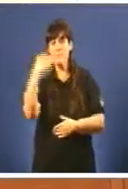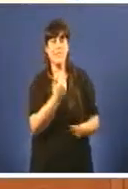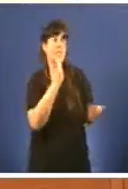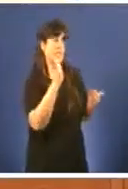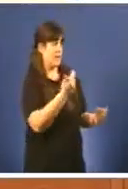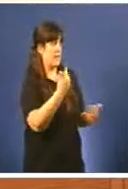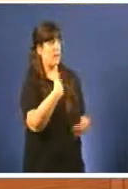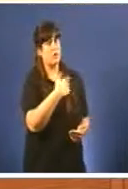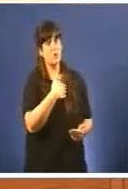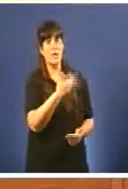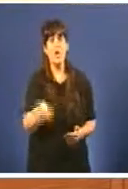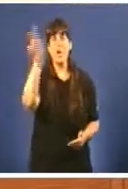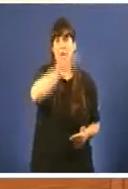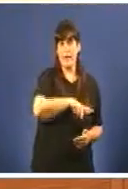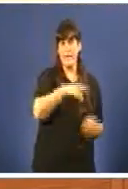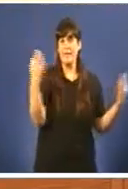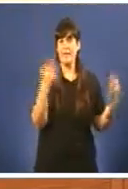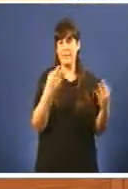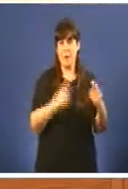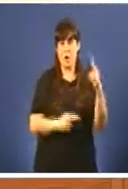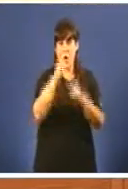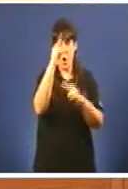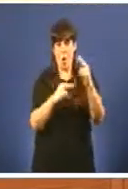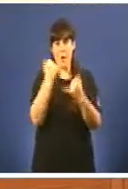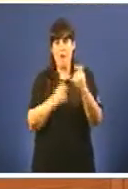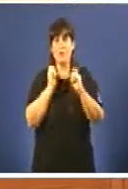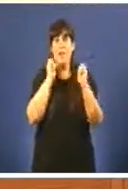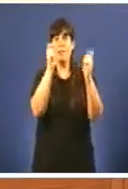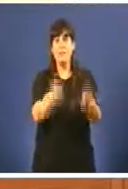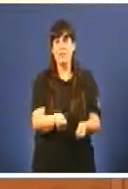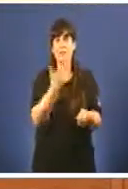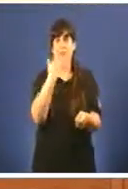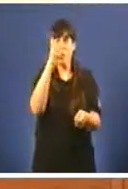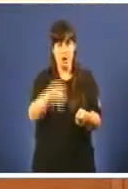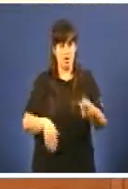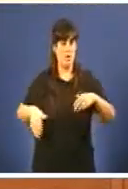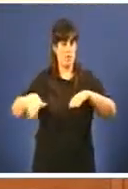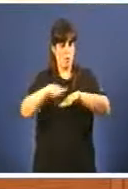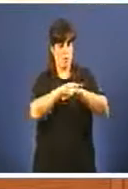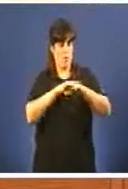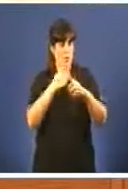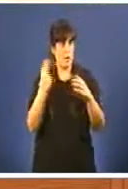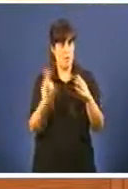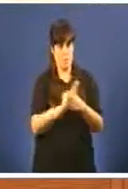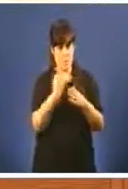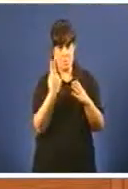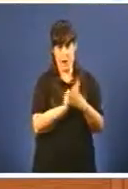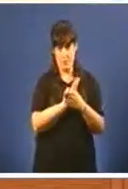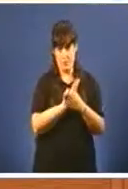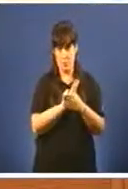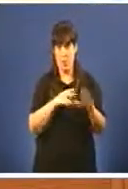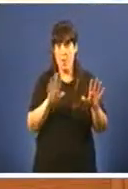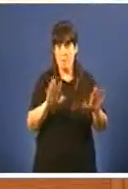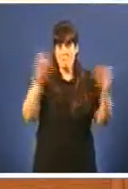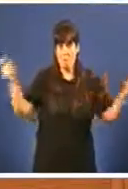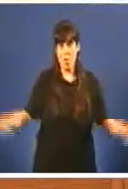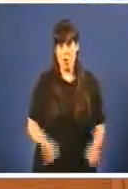que as obras de urbanización feron asudicadas polo andero do goberno bipartito no ano 2011 en plena campaña electoral en plena